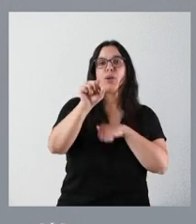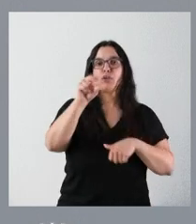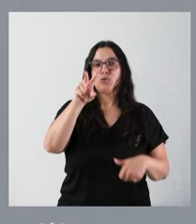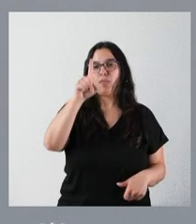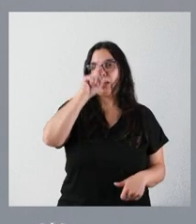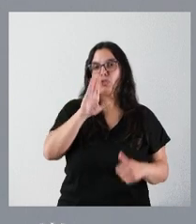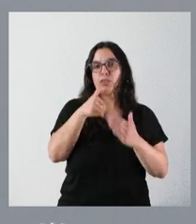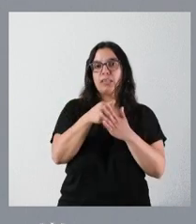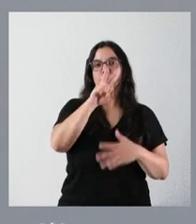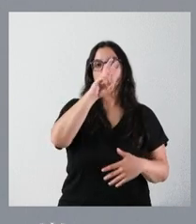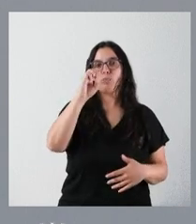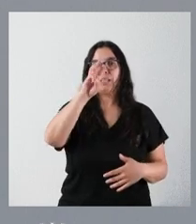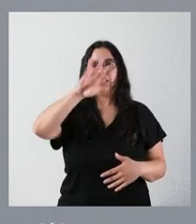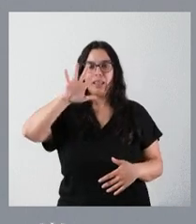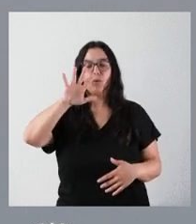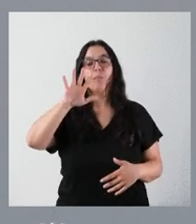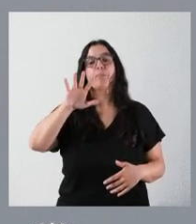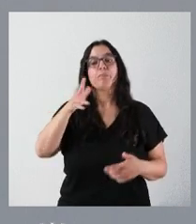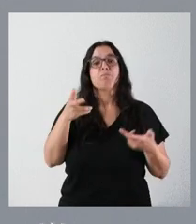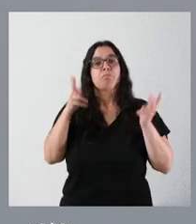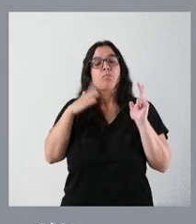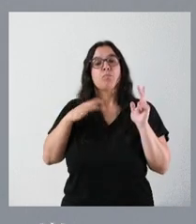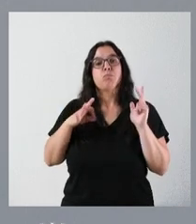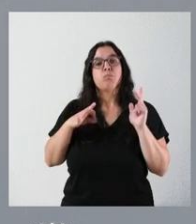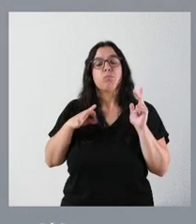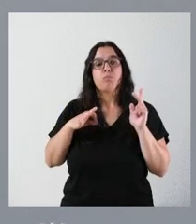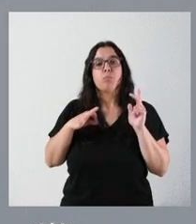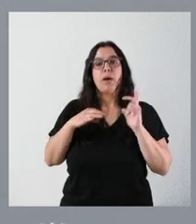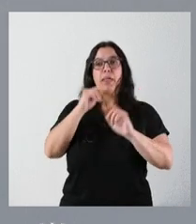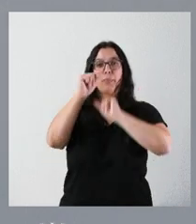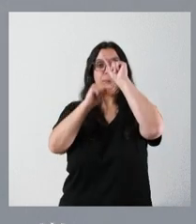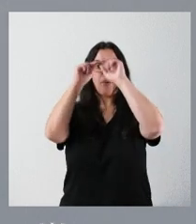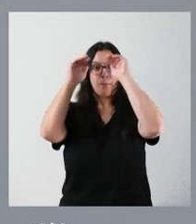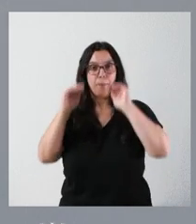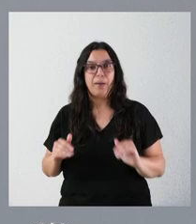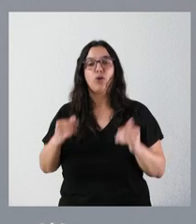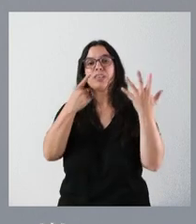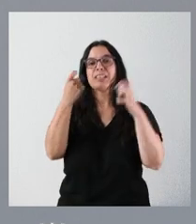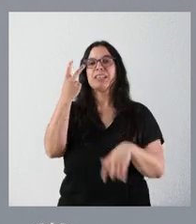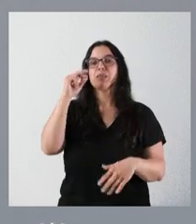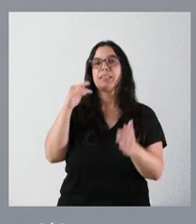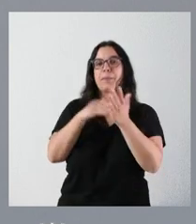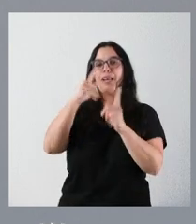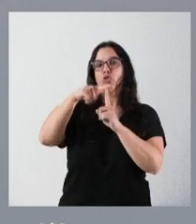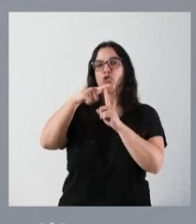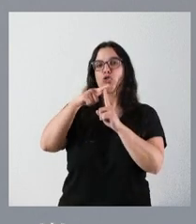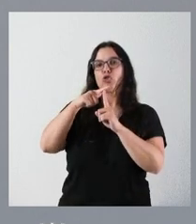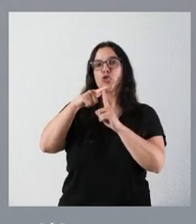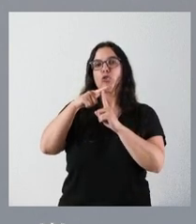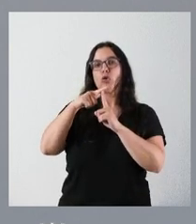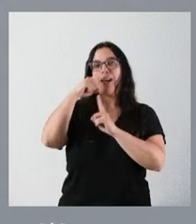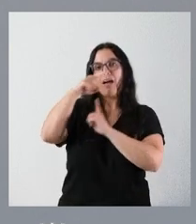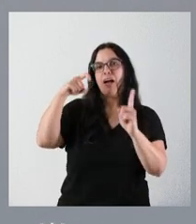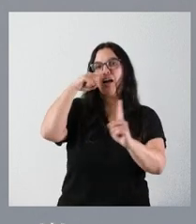2035, y va a permitir reducir las emisiones de CO2 a la atmósfera en 620.000 toneladas cada uno de